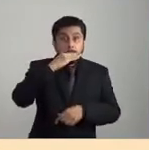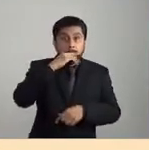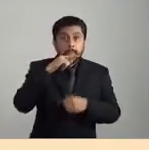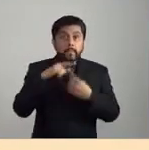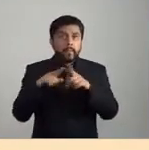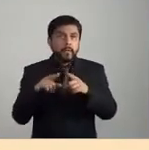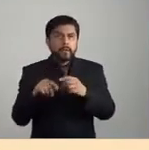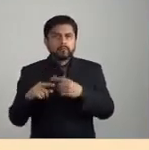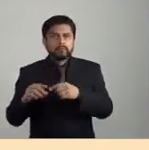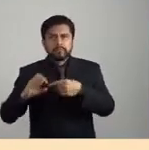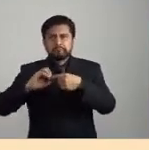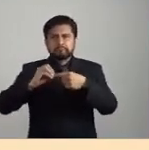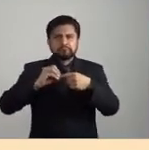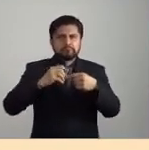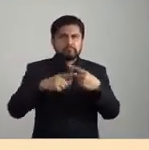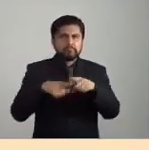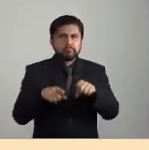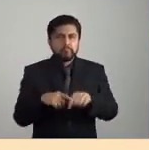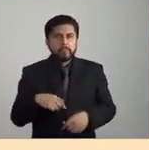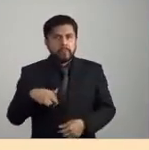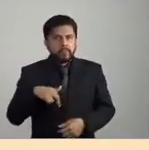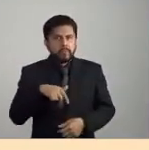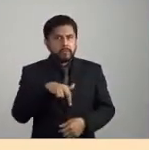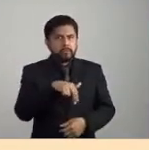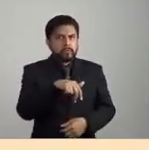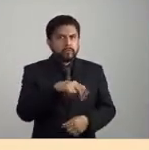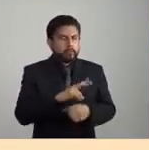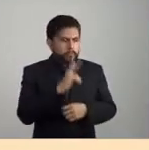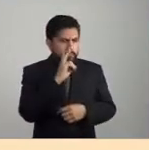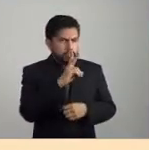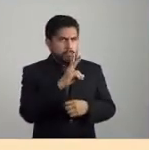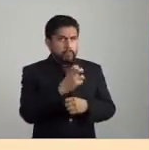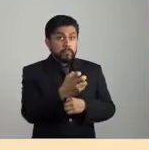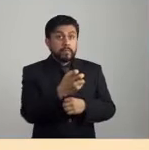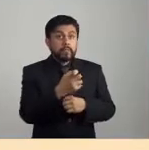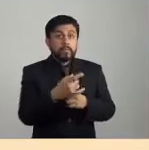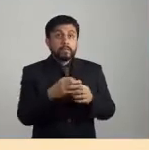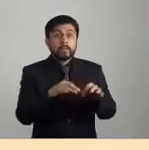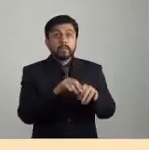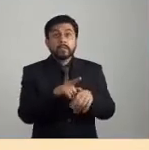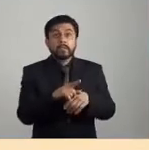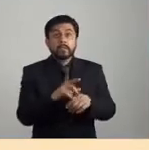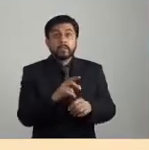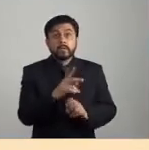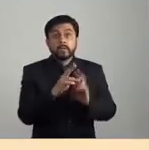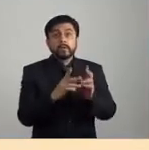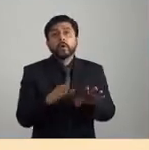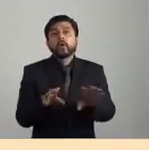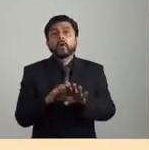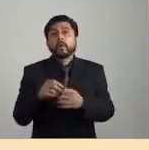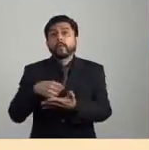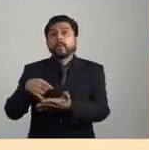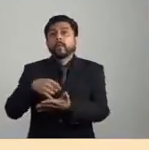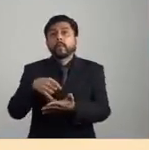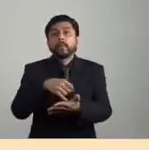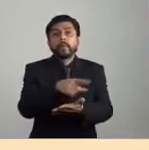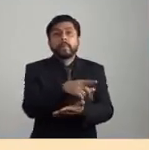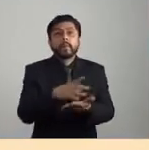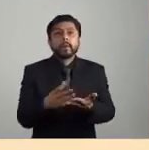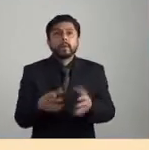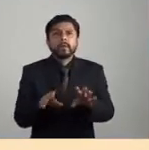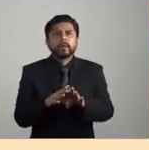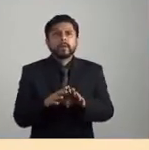habichuelas, rodeándolas también con distintas variedades. A día de hoy la agricultura industrial no funciona en absoluto así. La agricultura industrial son